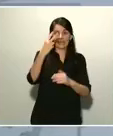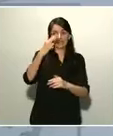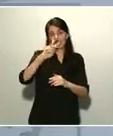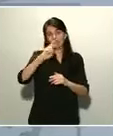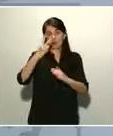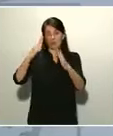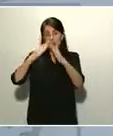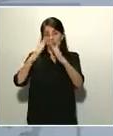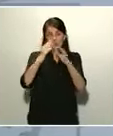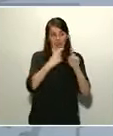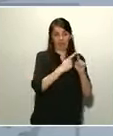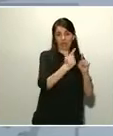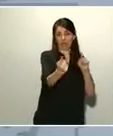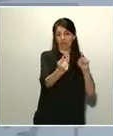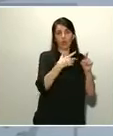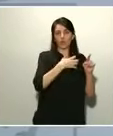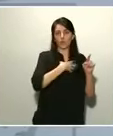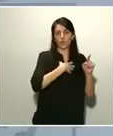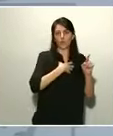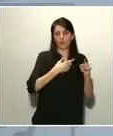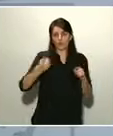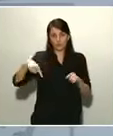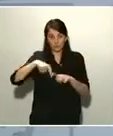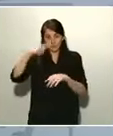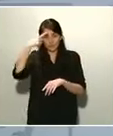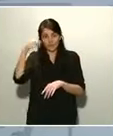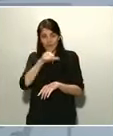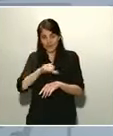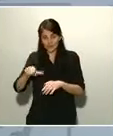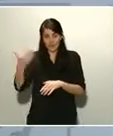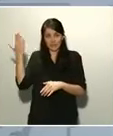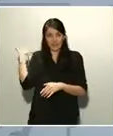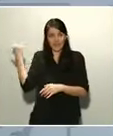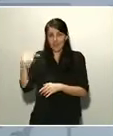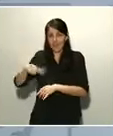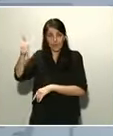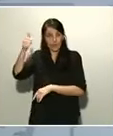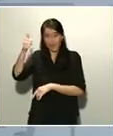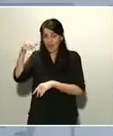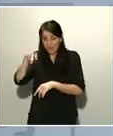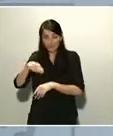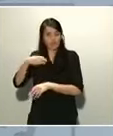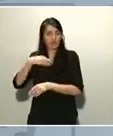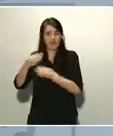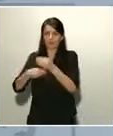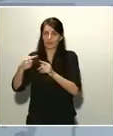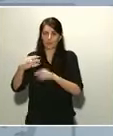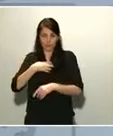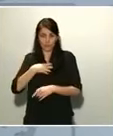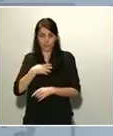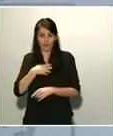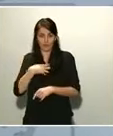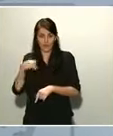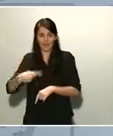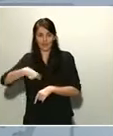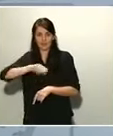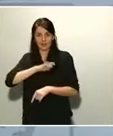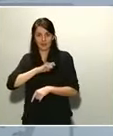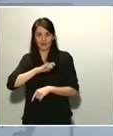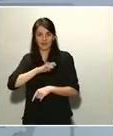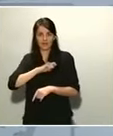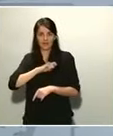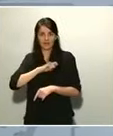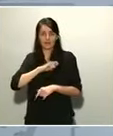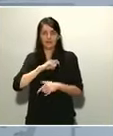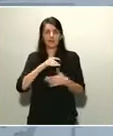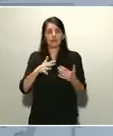semana en el decreto del estado de alarma, como saben bien los españoles. Cuando se dice que hay que aumentar esas